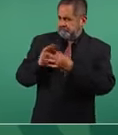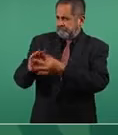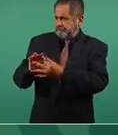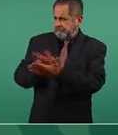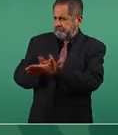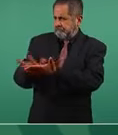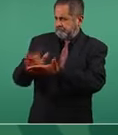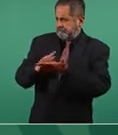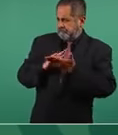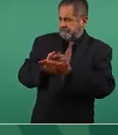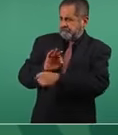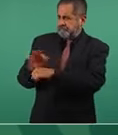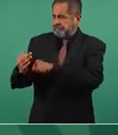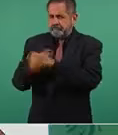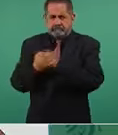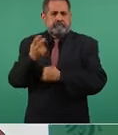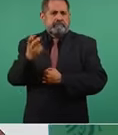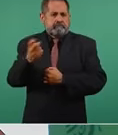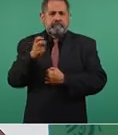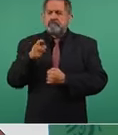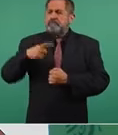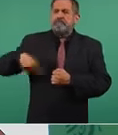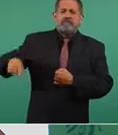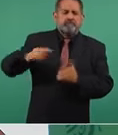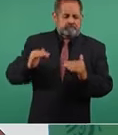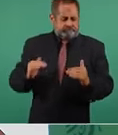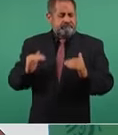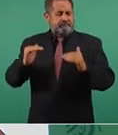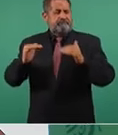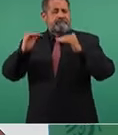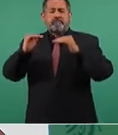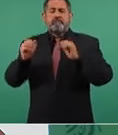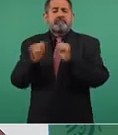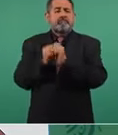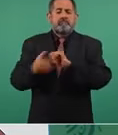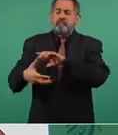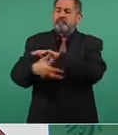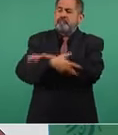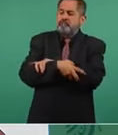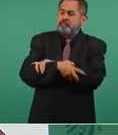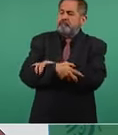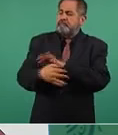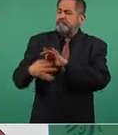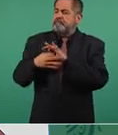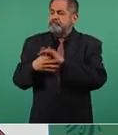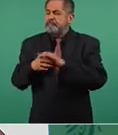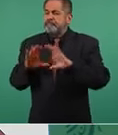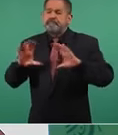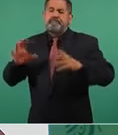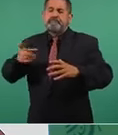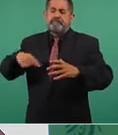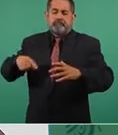Una clase media fraterna, no individualizada,